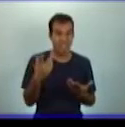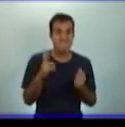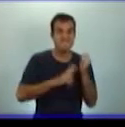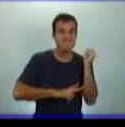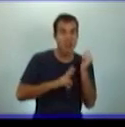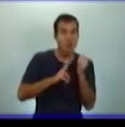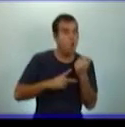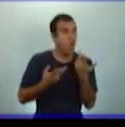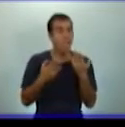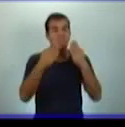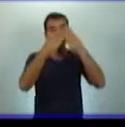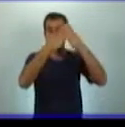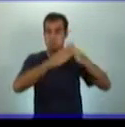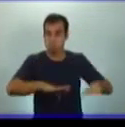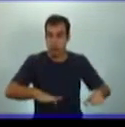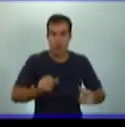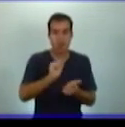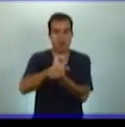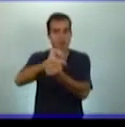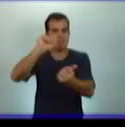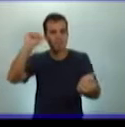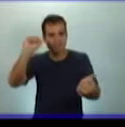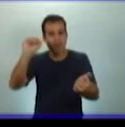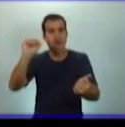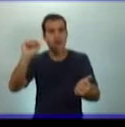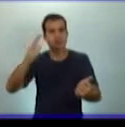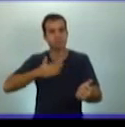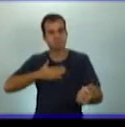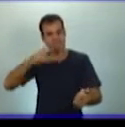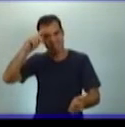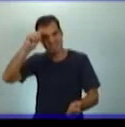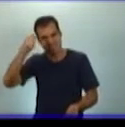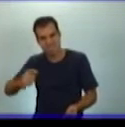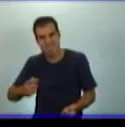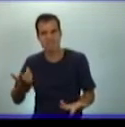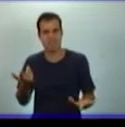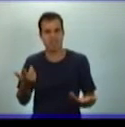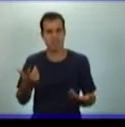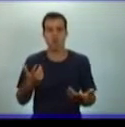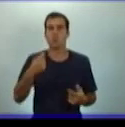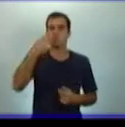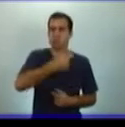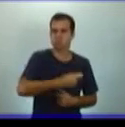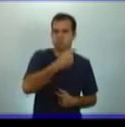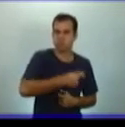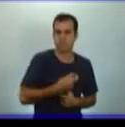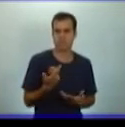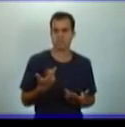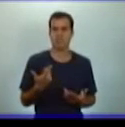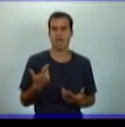la libertad, la dignidad, la justicia, el patriotismo